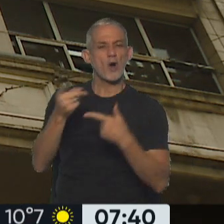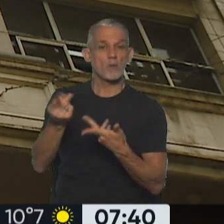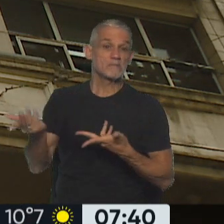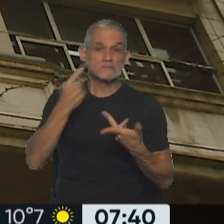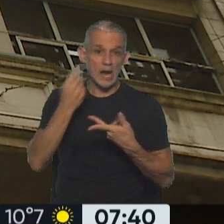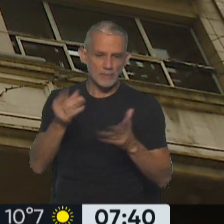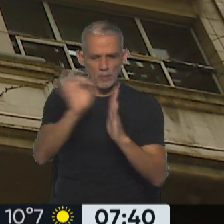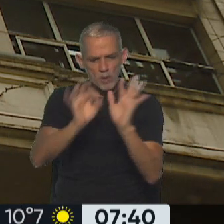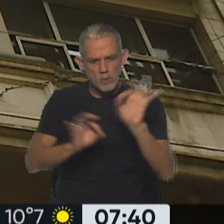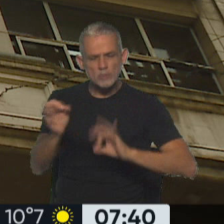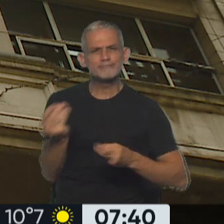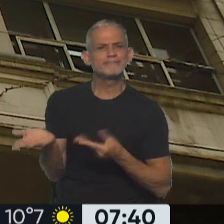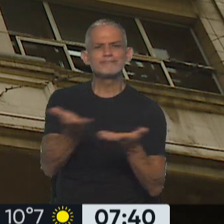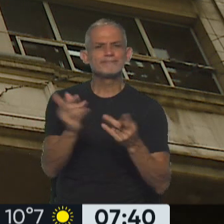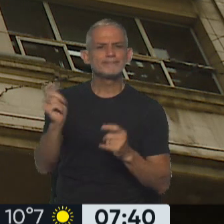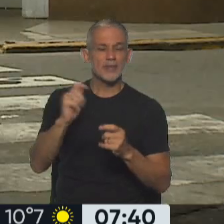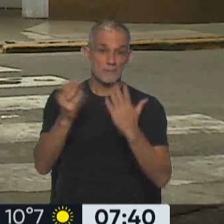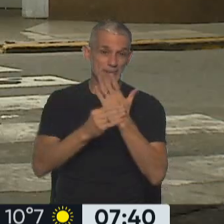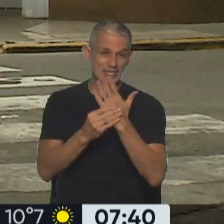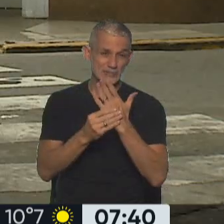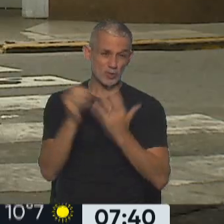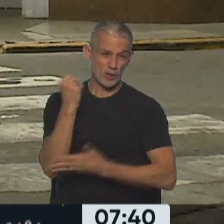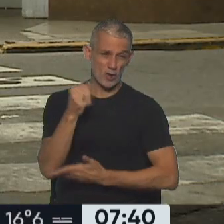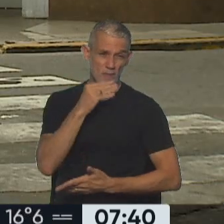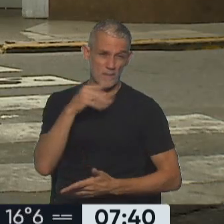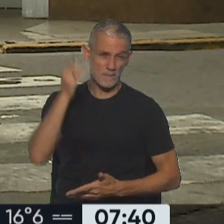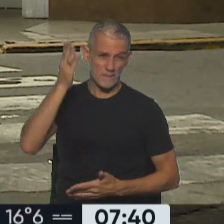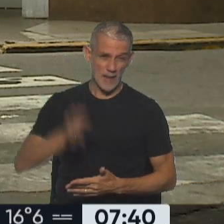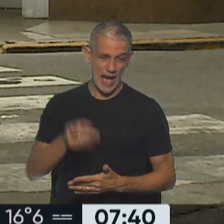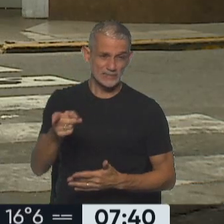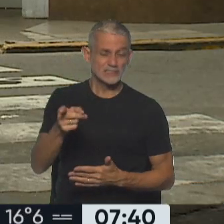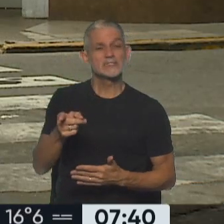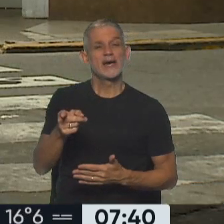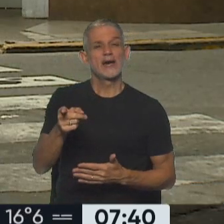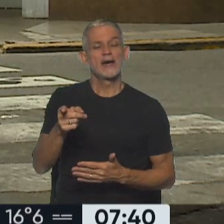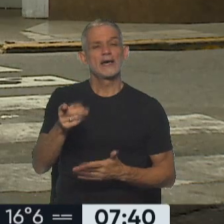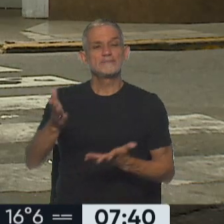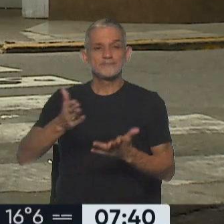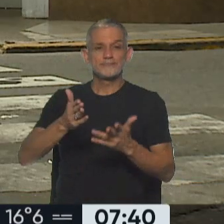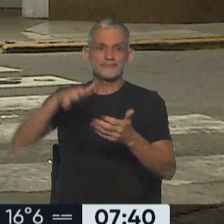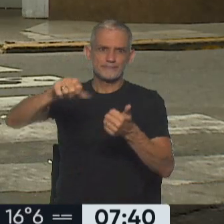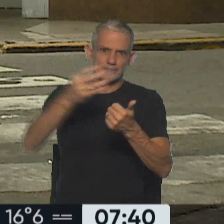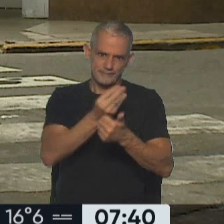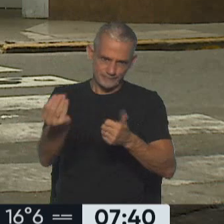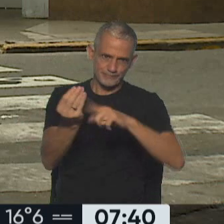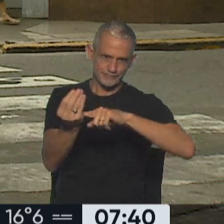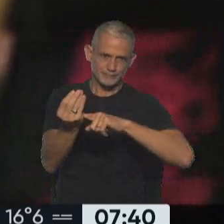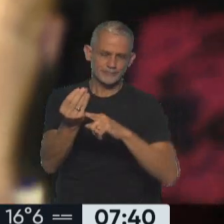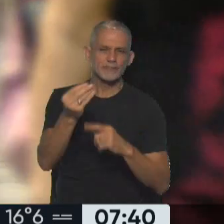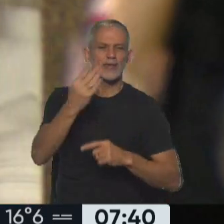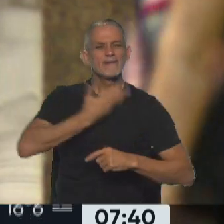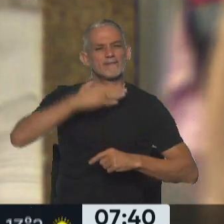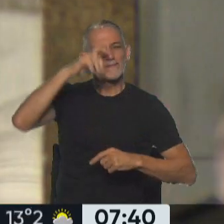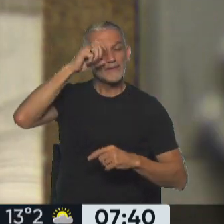Esta decisión llevada adelante por el ministro de Economía, Sergio Massa, el interventor de la empresa, Jorge